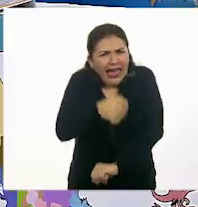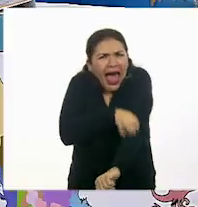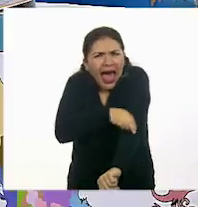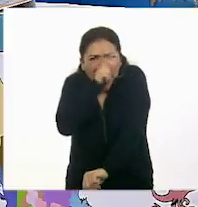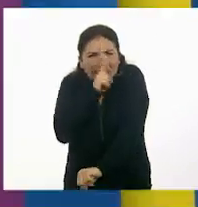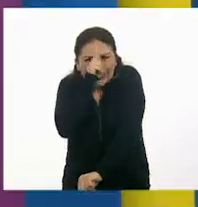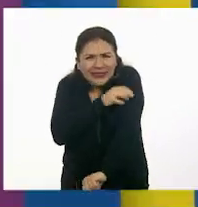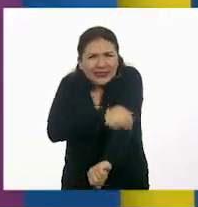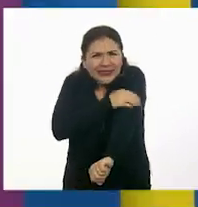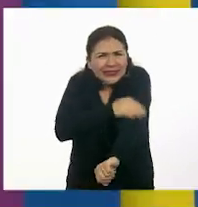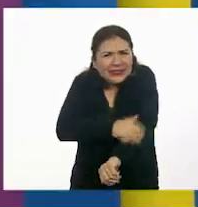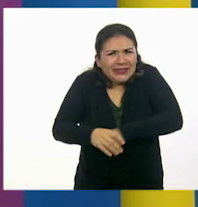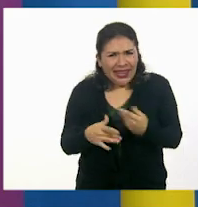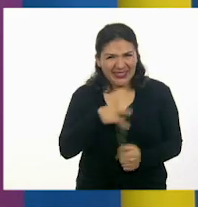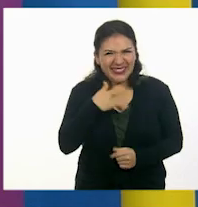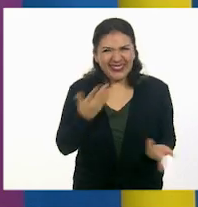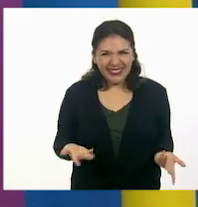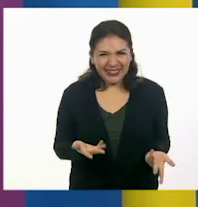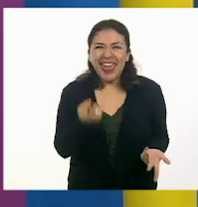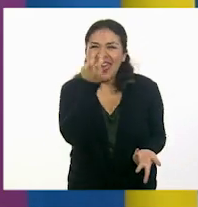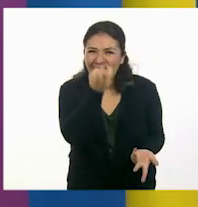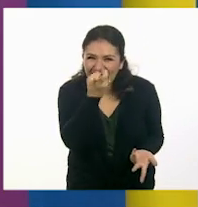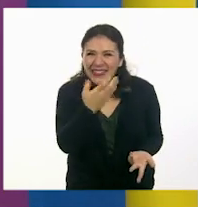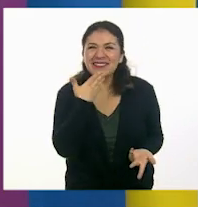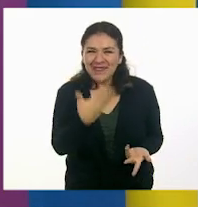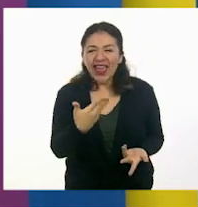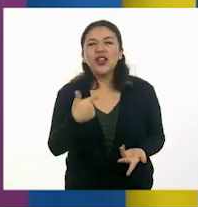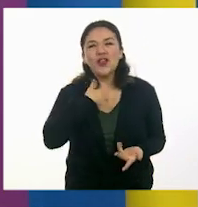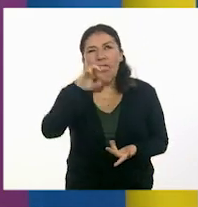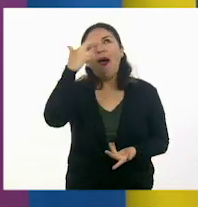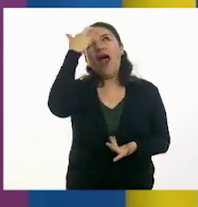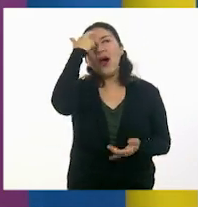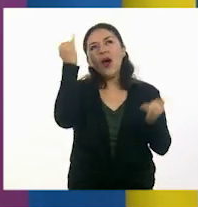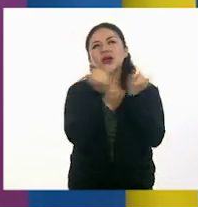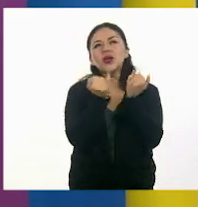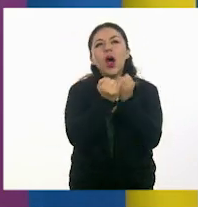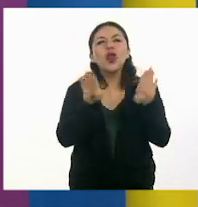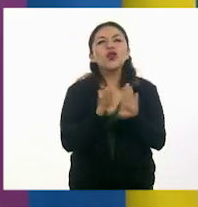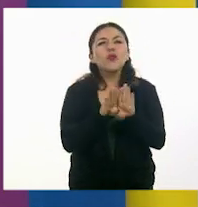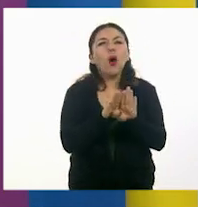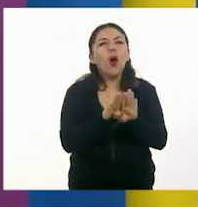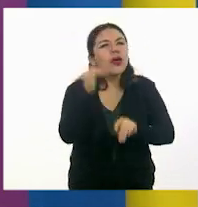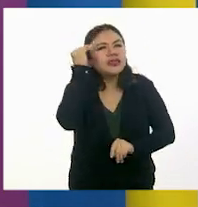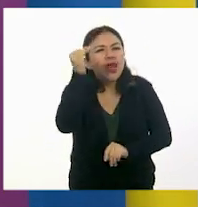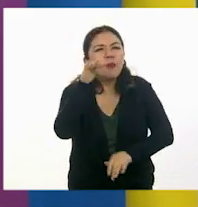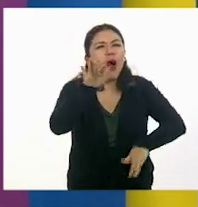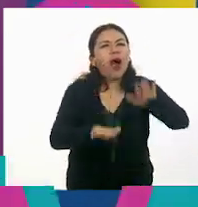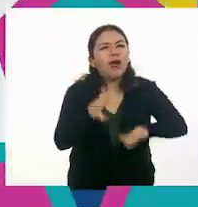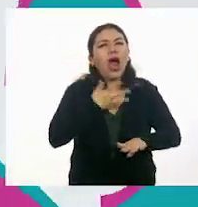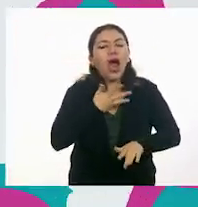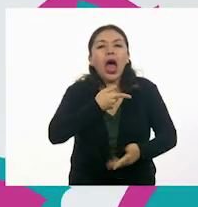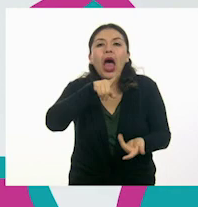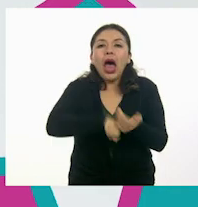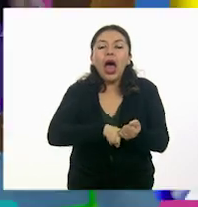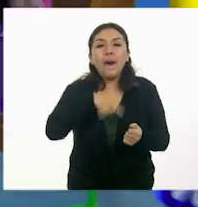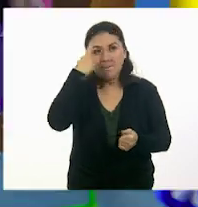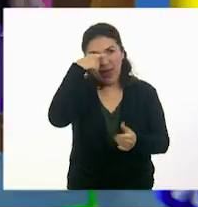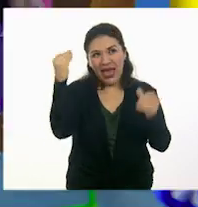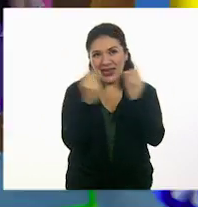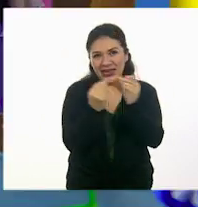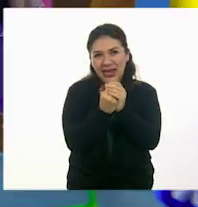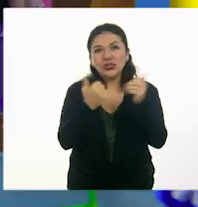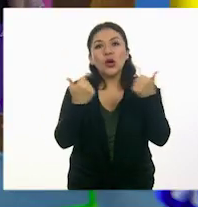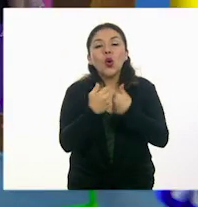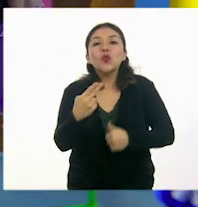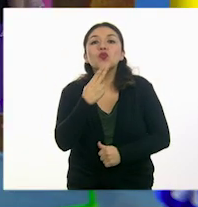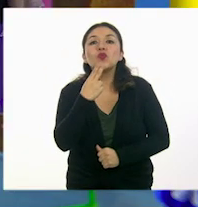comezón, la comezón. Exacto, Julio. Estoy recordando, además, algunos momentos que tuvimos en las clases en los que